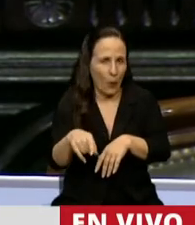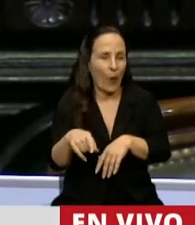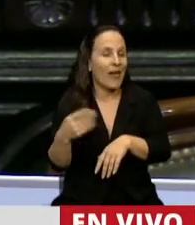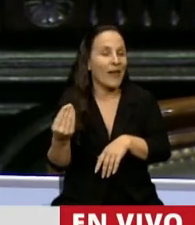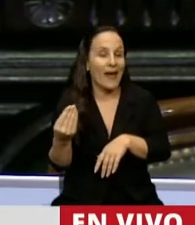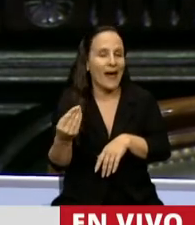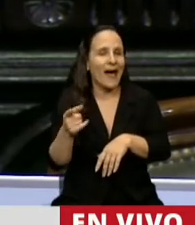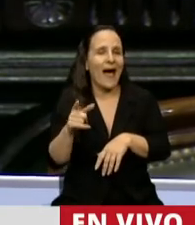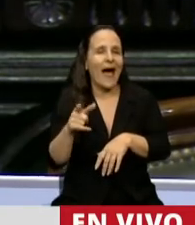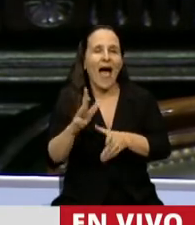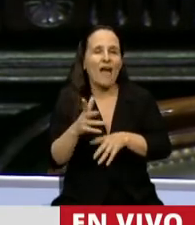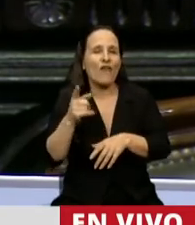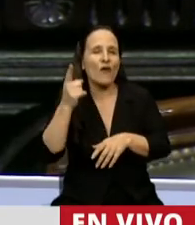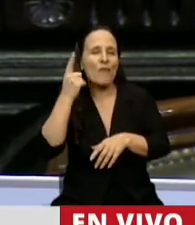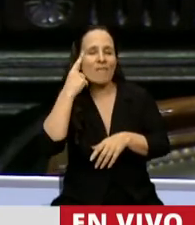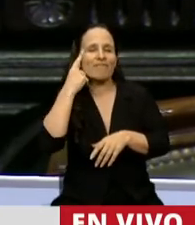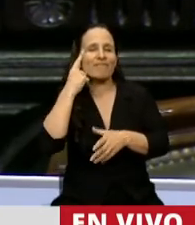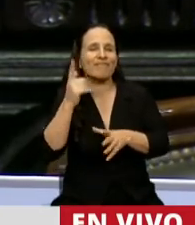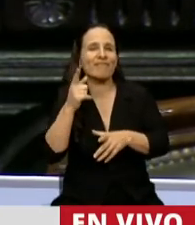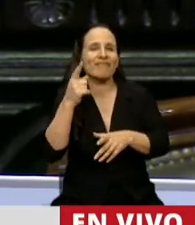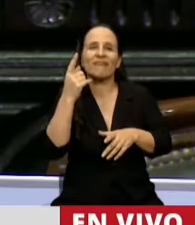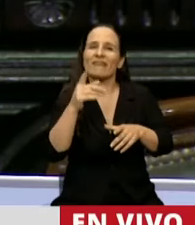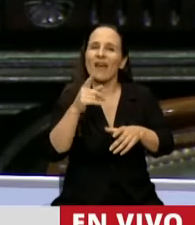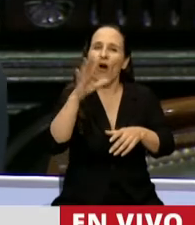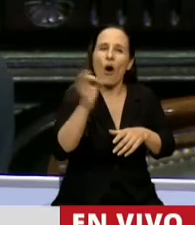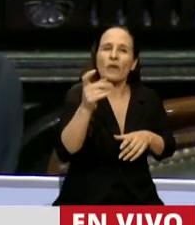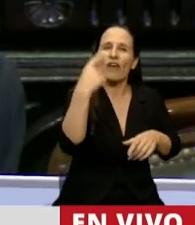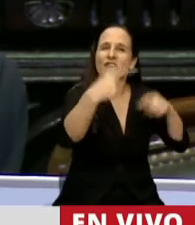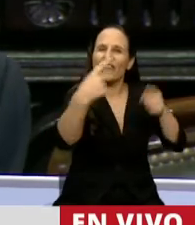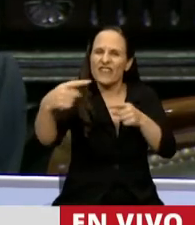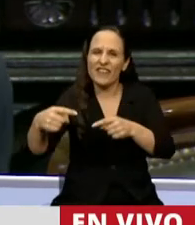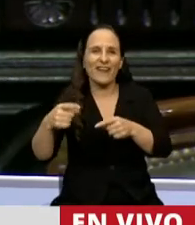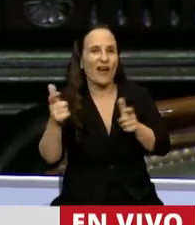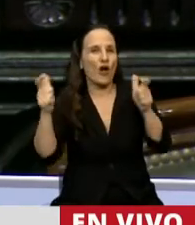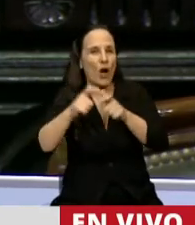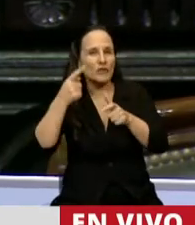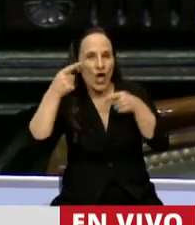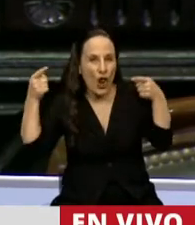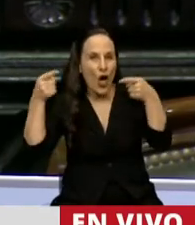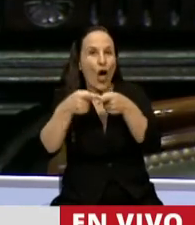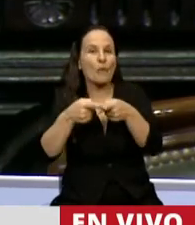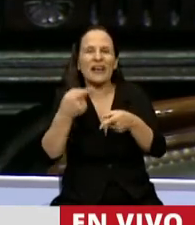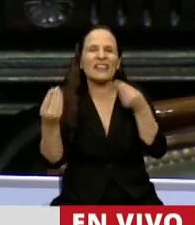vocación pluralista, tiene como objetivo a la comisión para